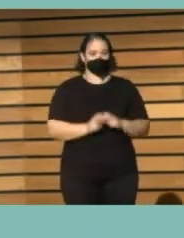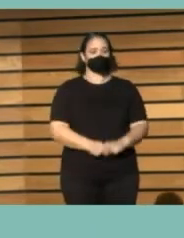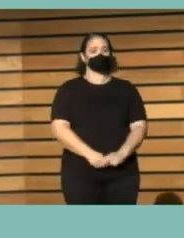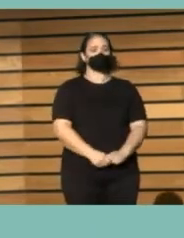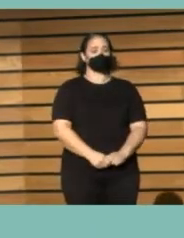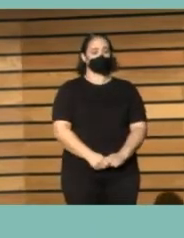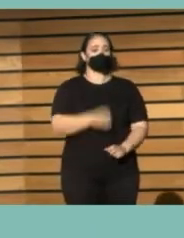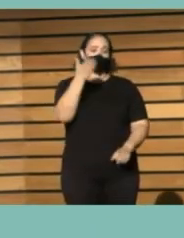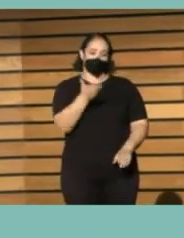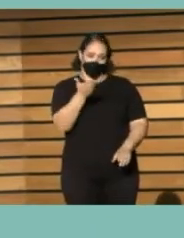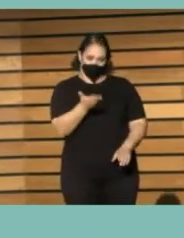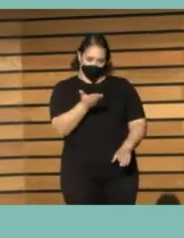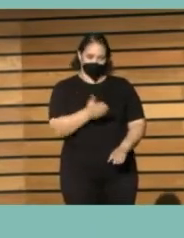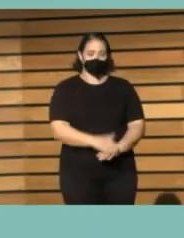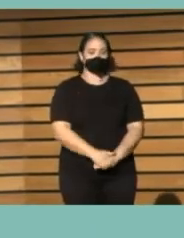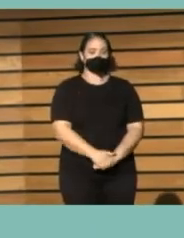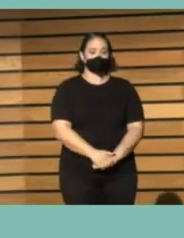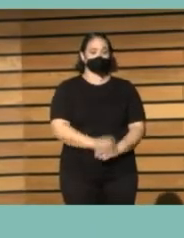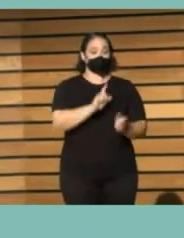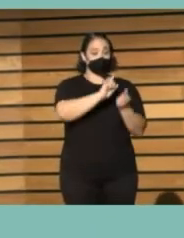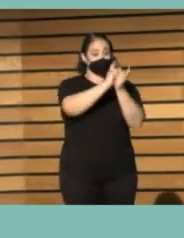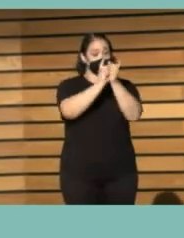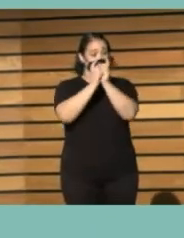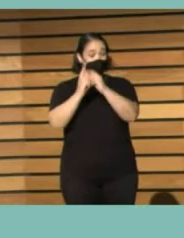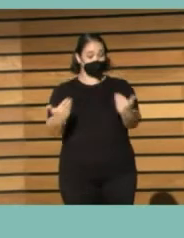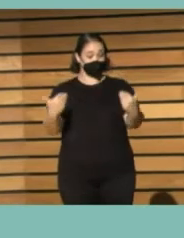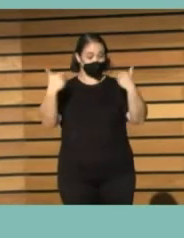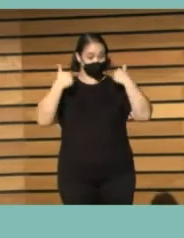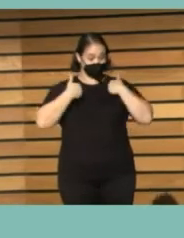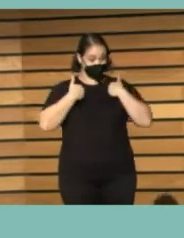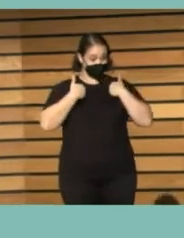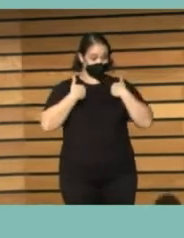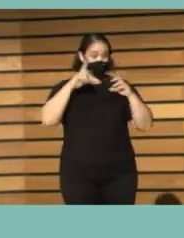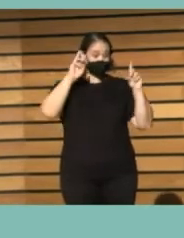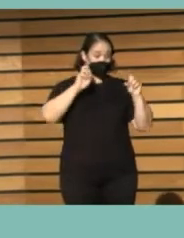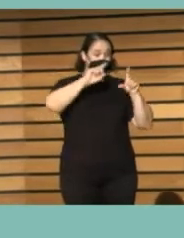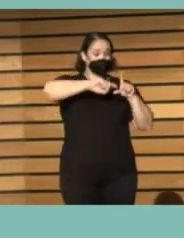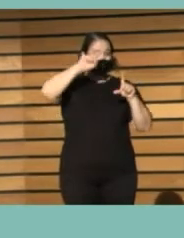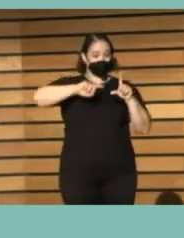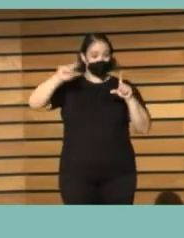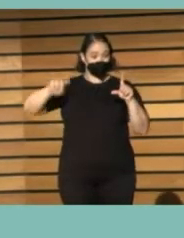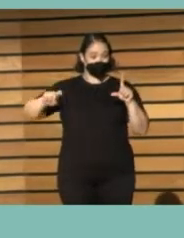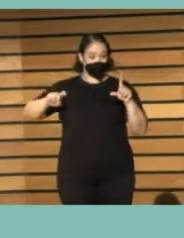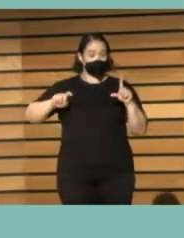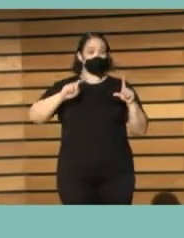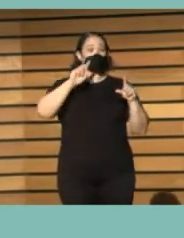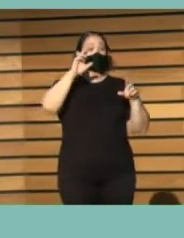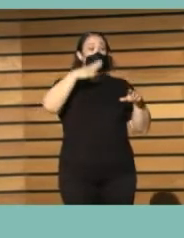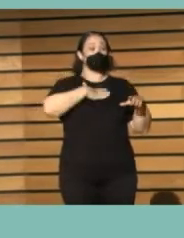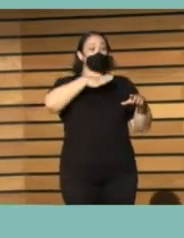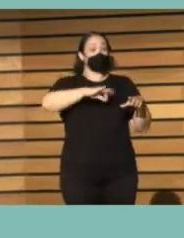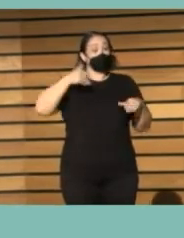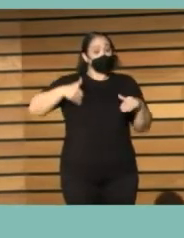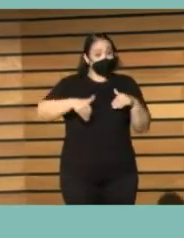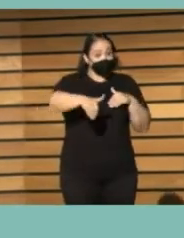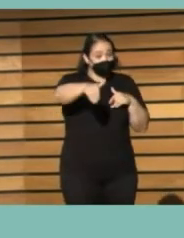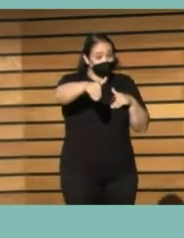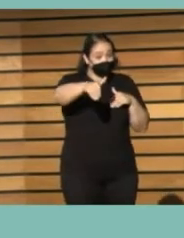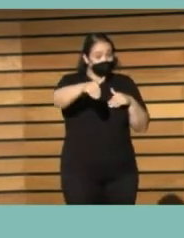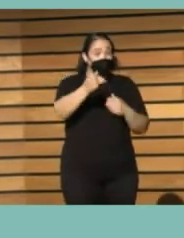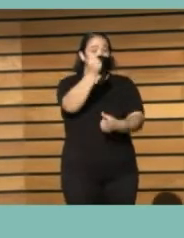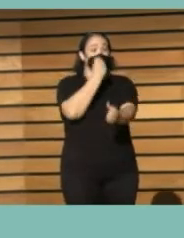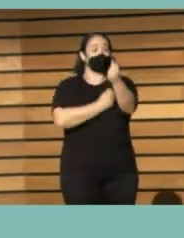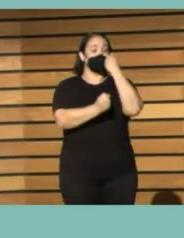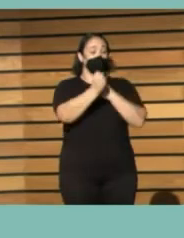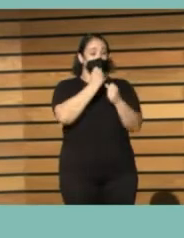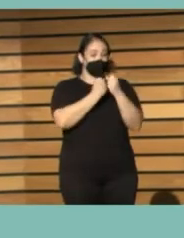o que son muy importantes. Este cambio de responsabilidad en la elaboración de las estadísticas de bibliotecas puede aportar en el futuro, además del ahorro en el